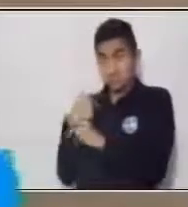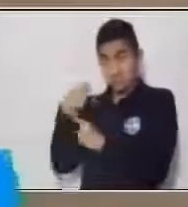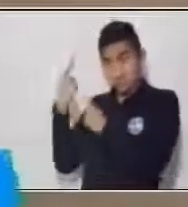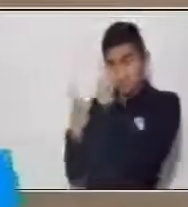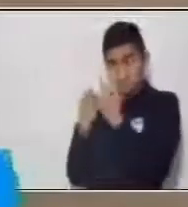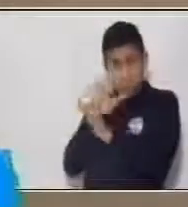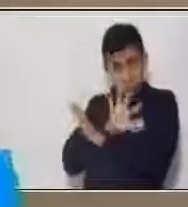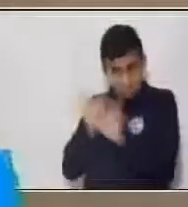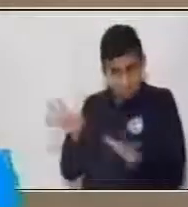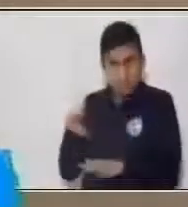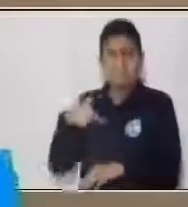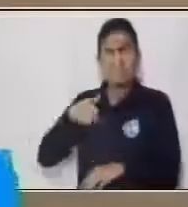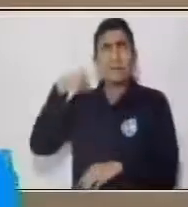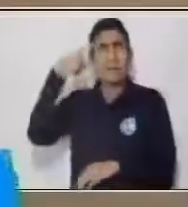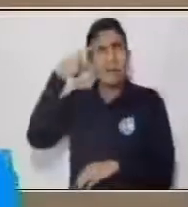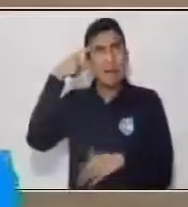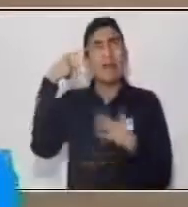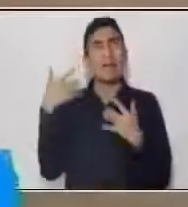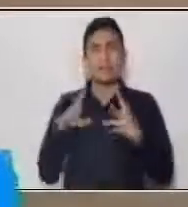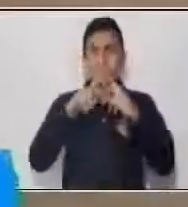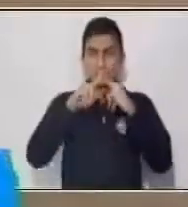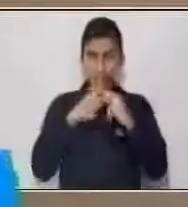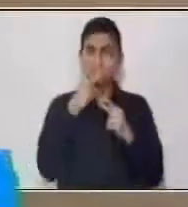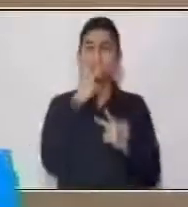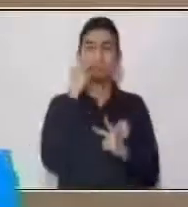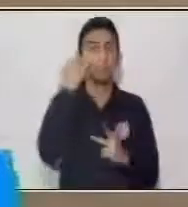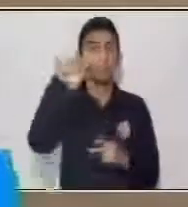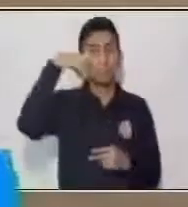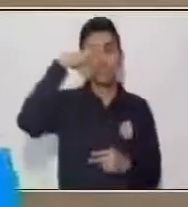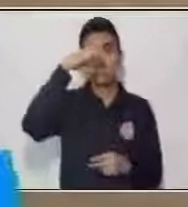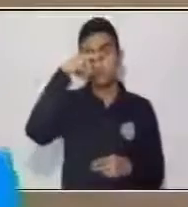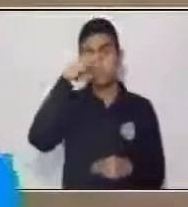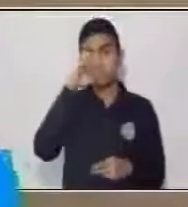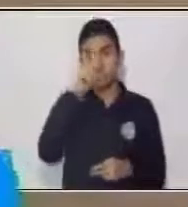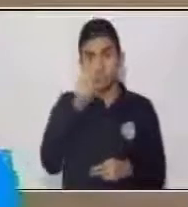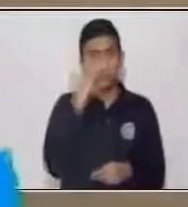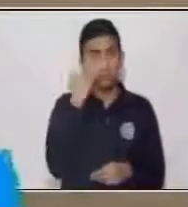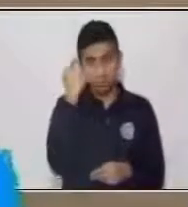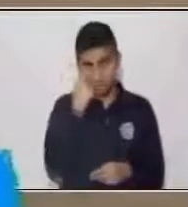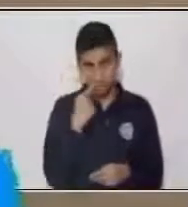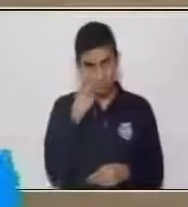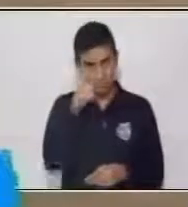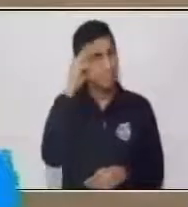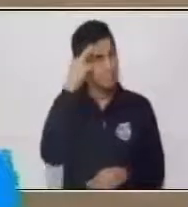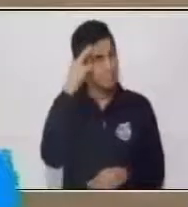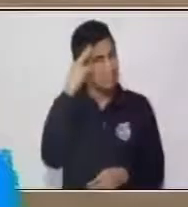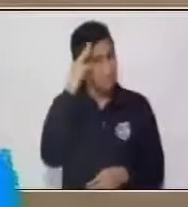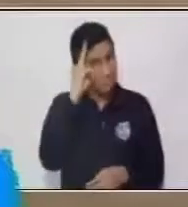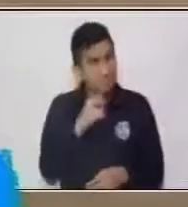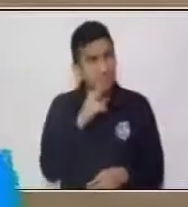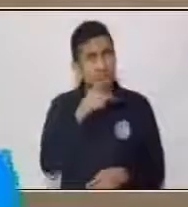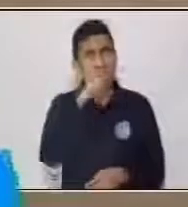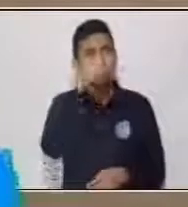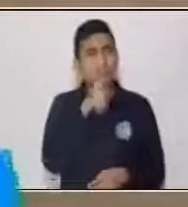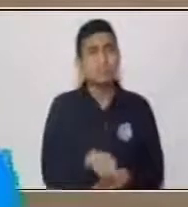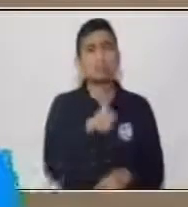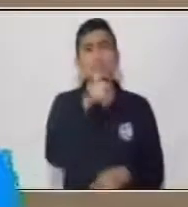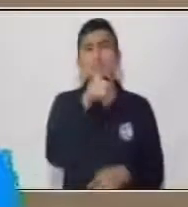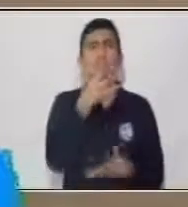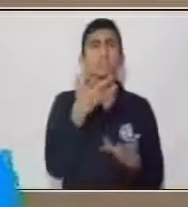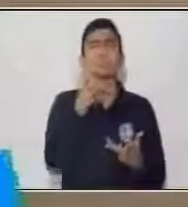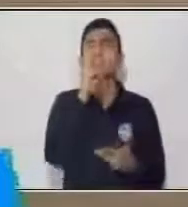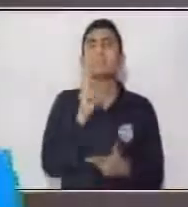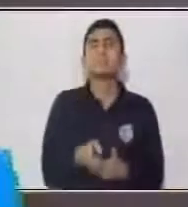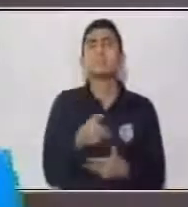ya formulo la hipótesis. Y la hipótesis recuerda que debe de ir, debe de